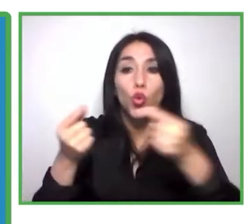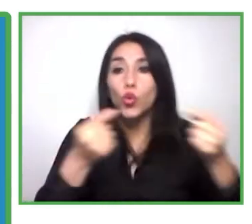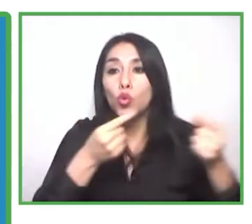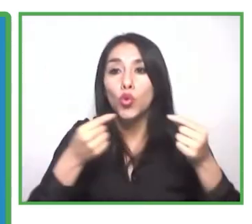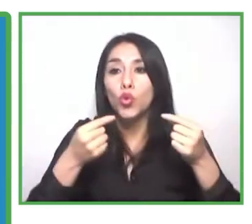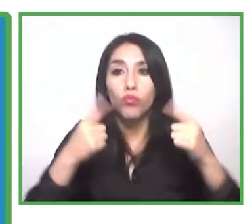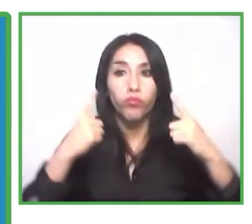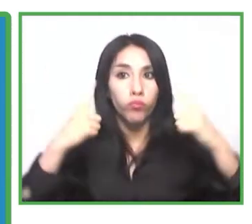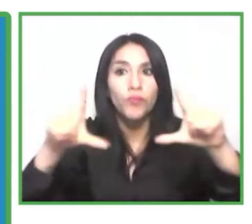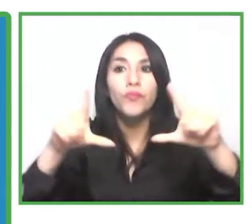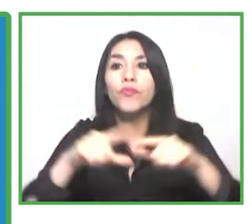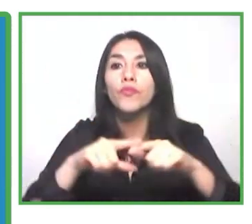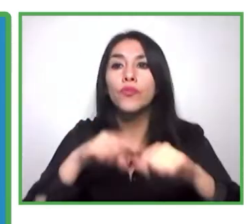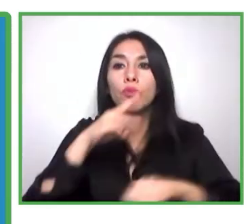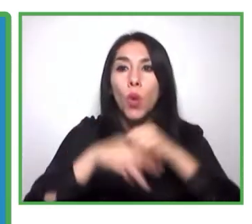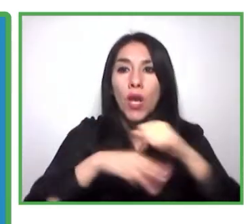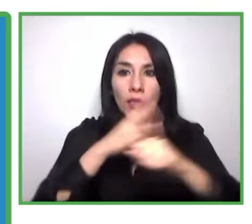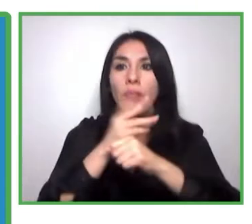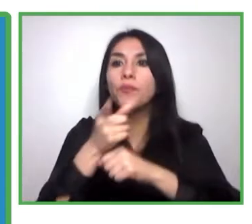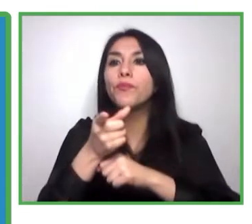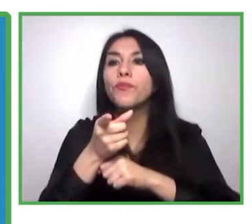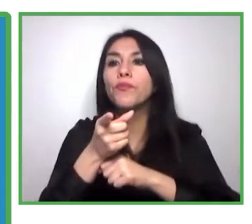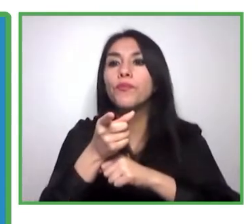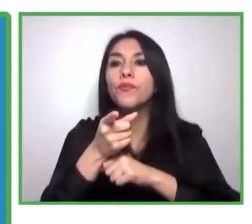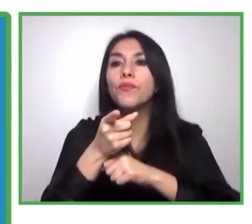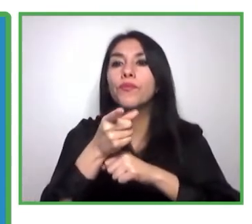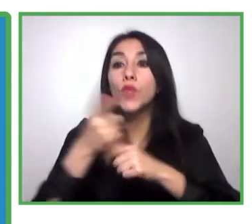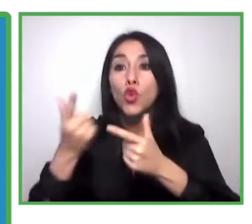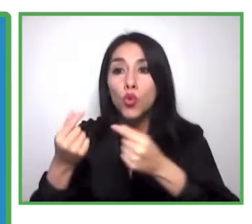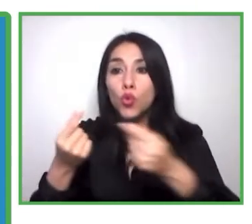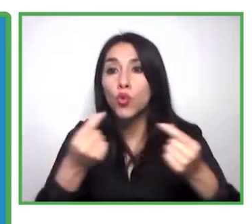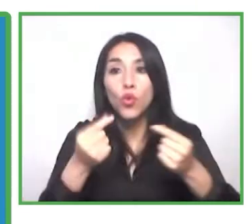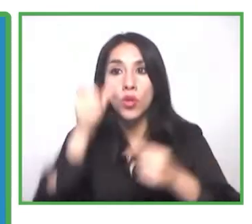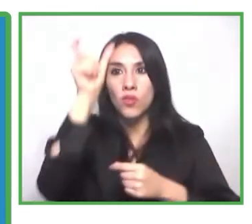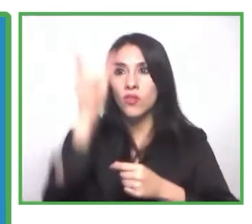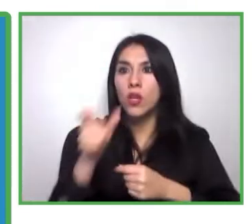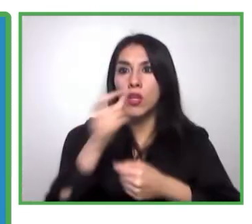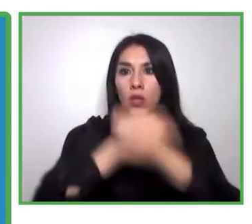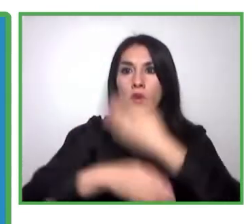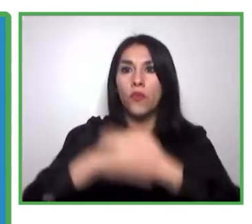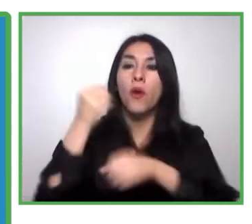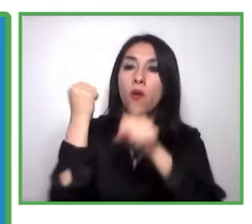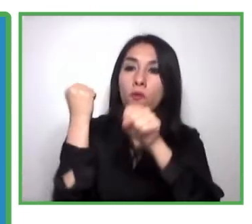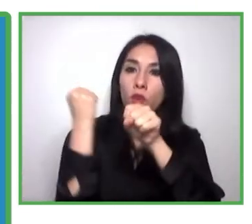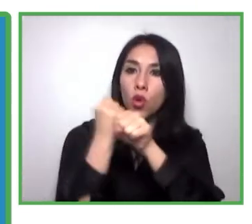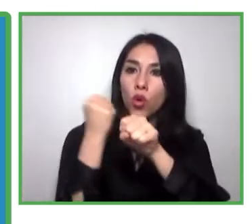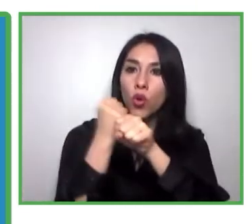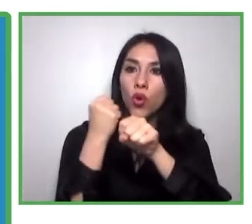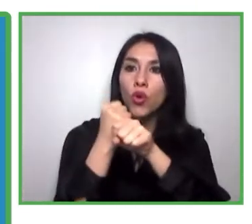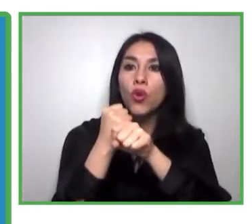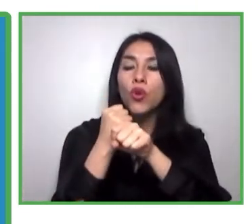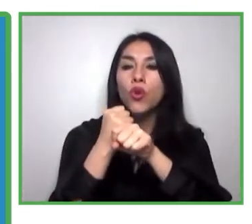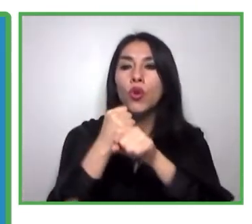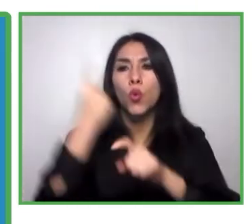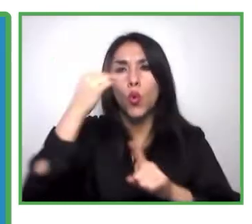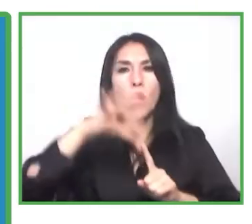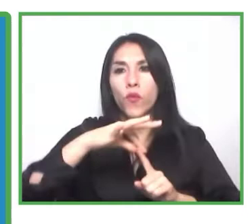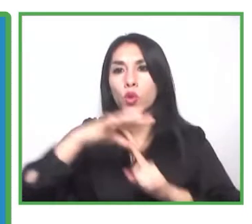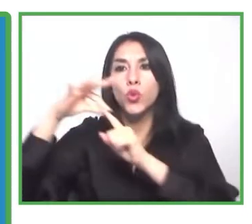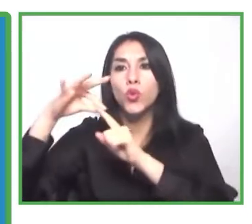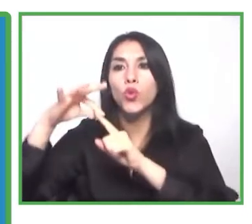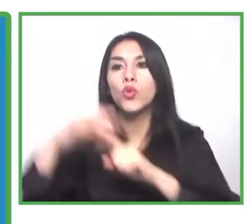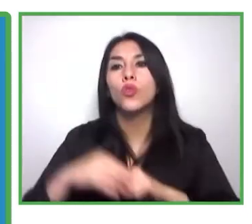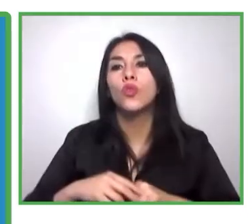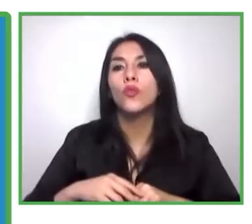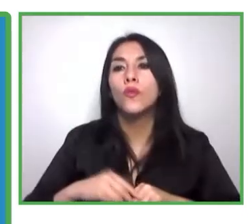al generar trabajo. Por lo tanto, no solo es, o deja de lado de ser algo de buenos samaritanos, sino que más